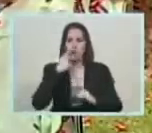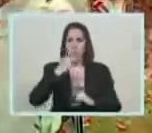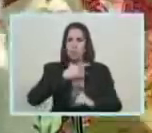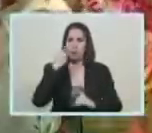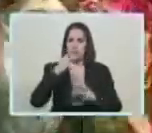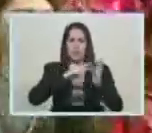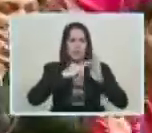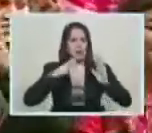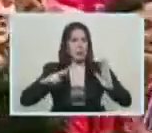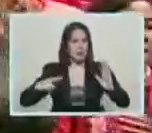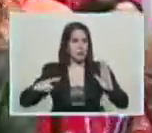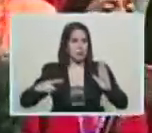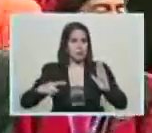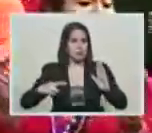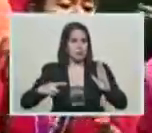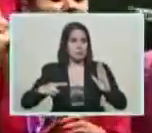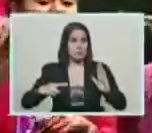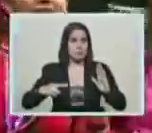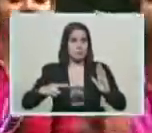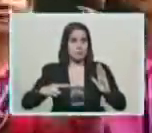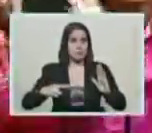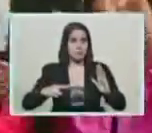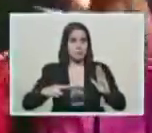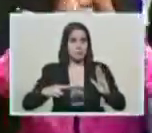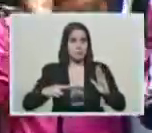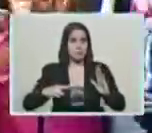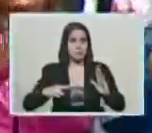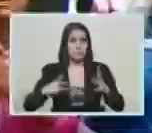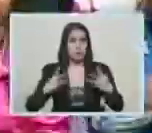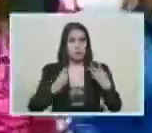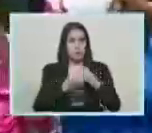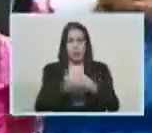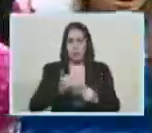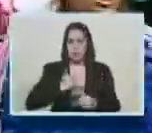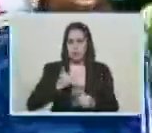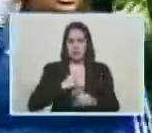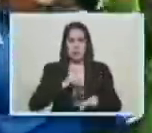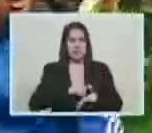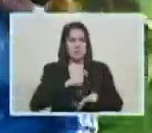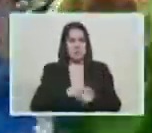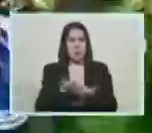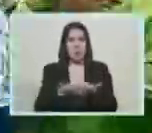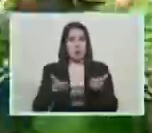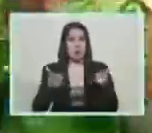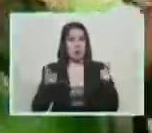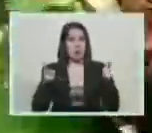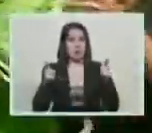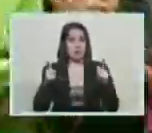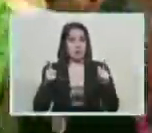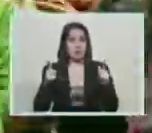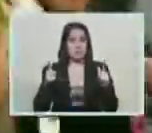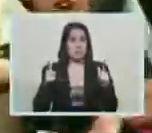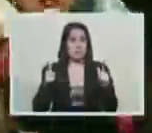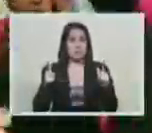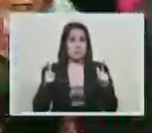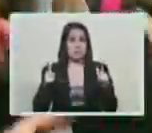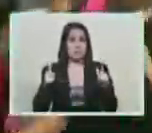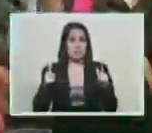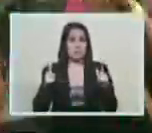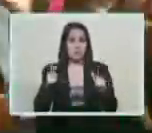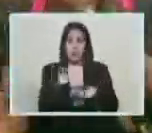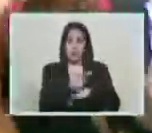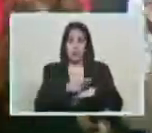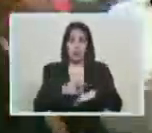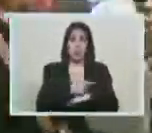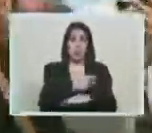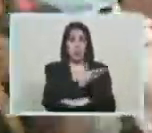de la recreación, del aprovechamiento del tiempo libre. Creo que nuestro pueblo, nuestro gobierno y